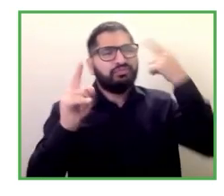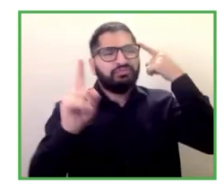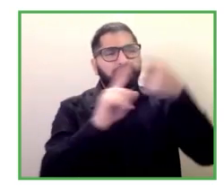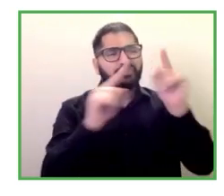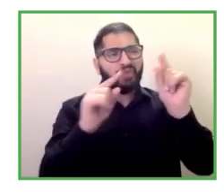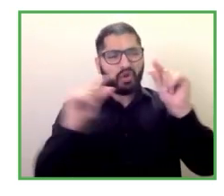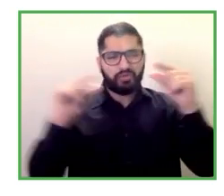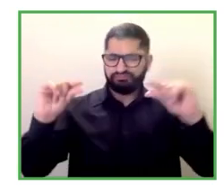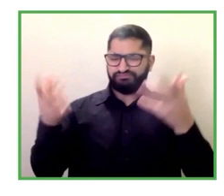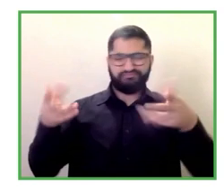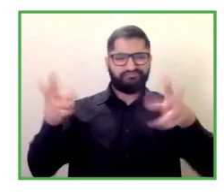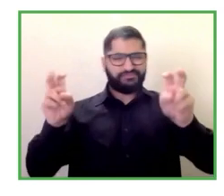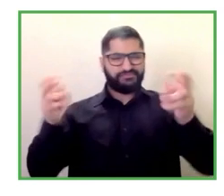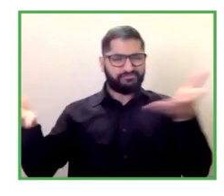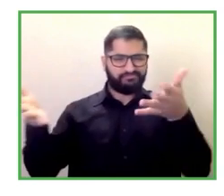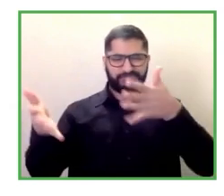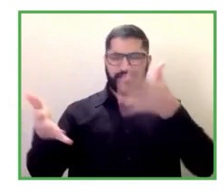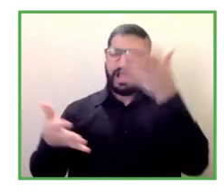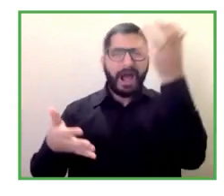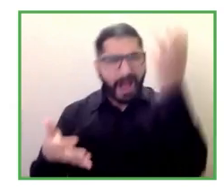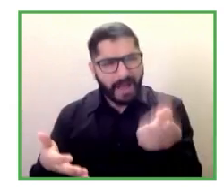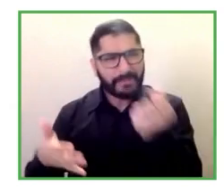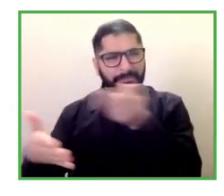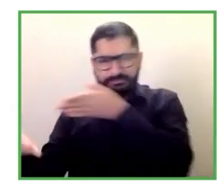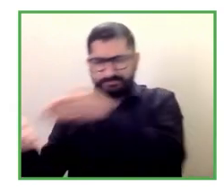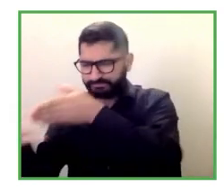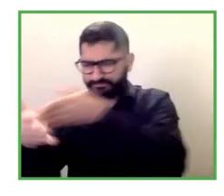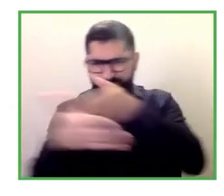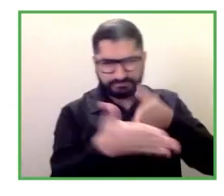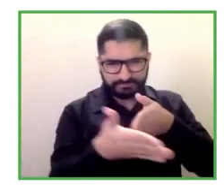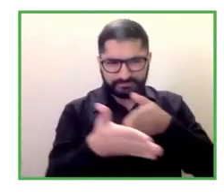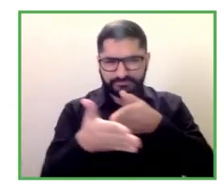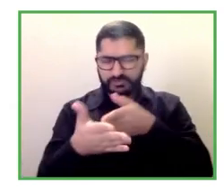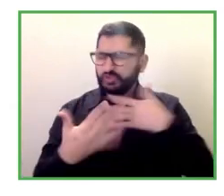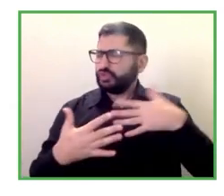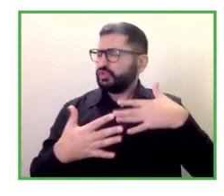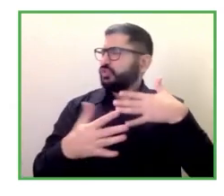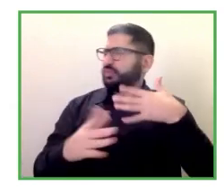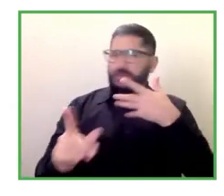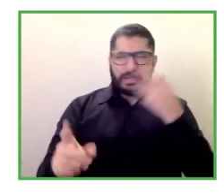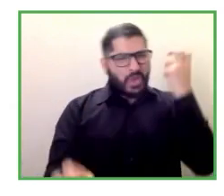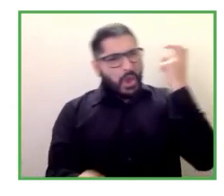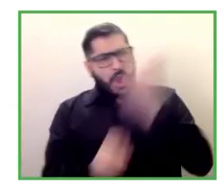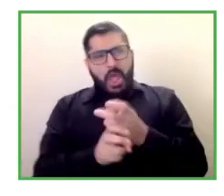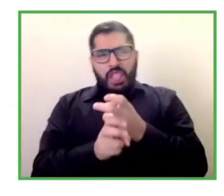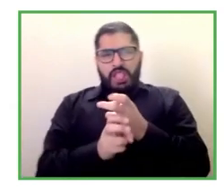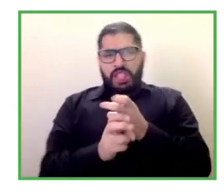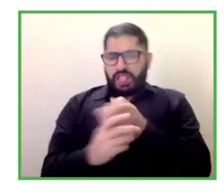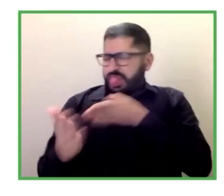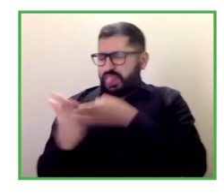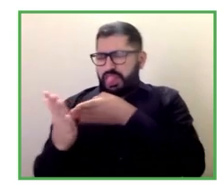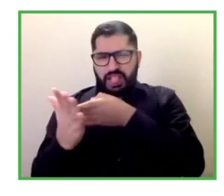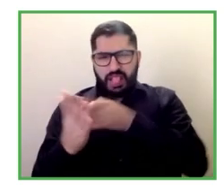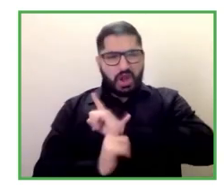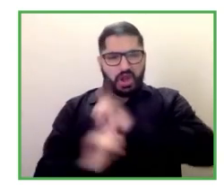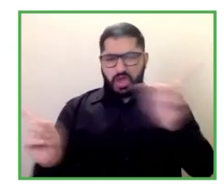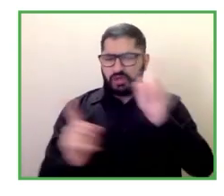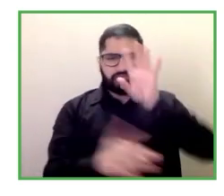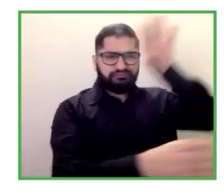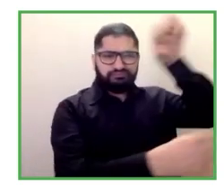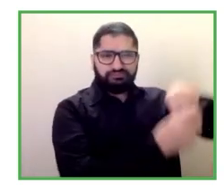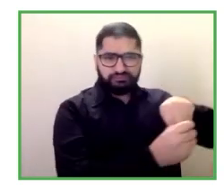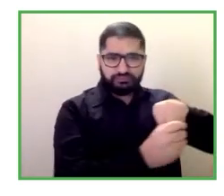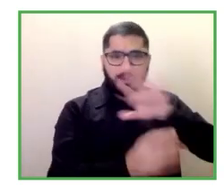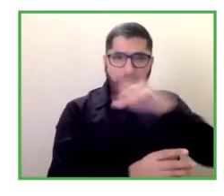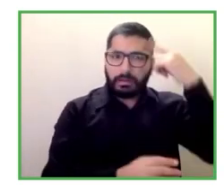penitenciarias porque al final se tiene la percepción de que estas son personas peligrosas y que